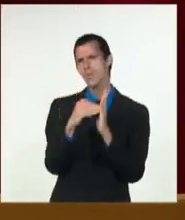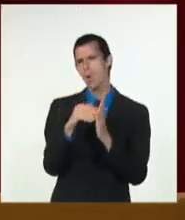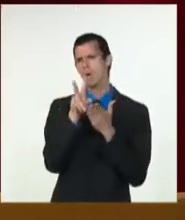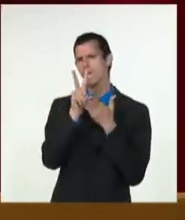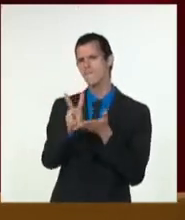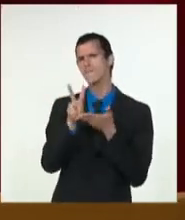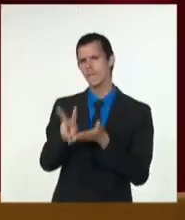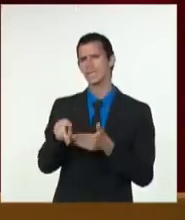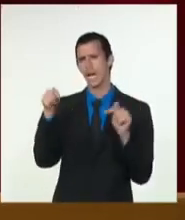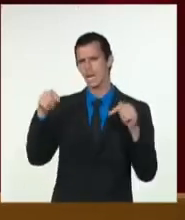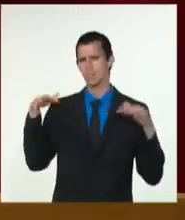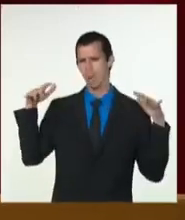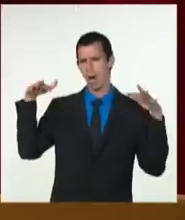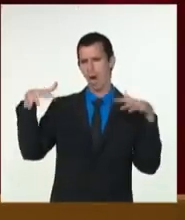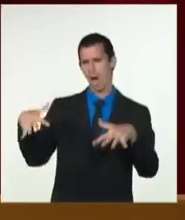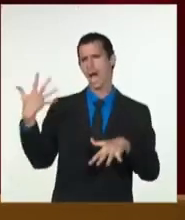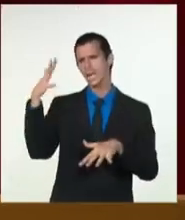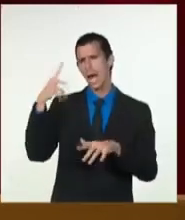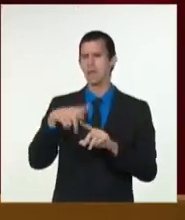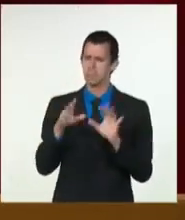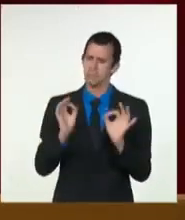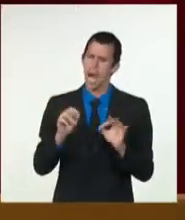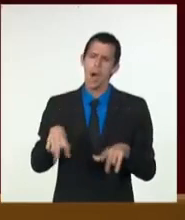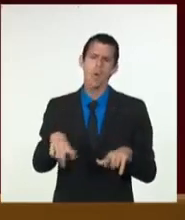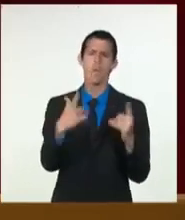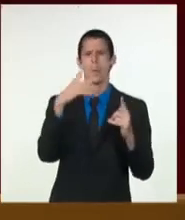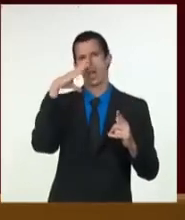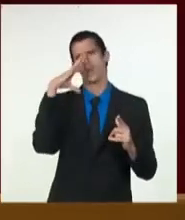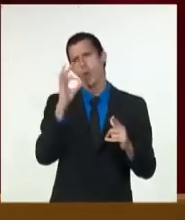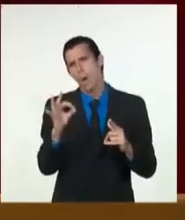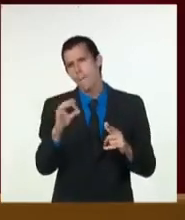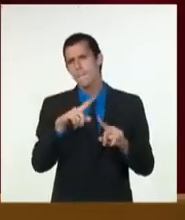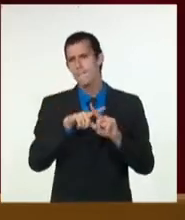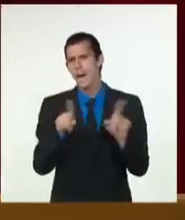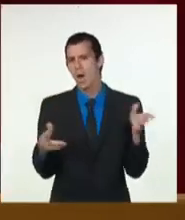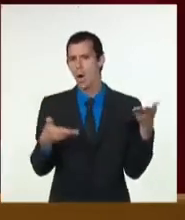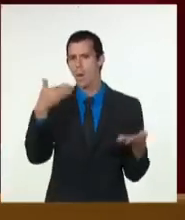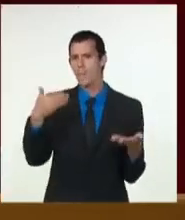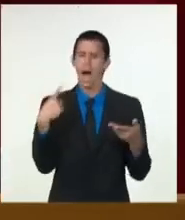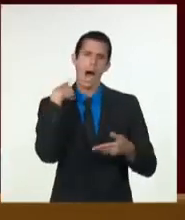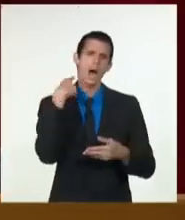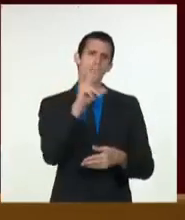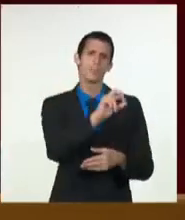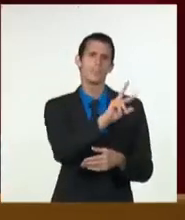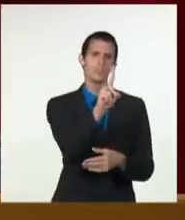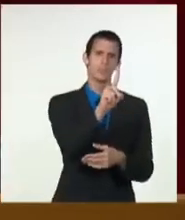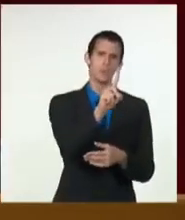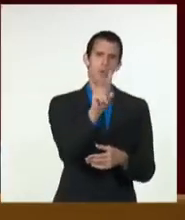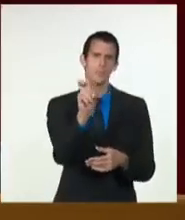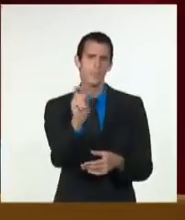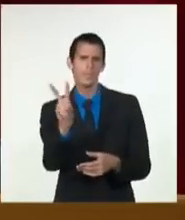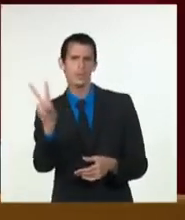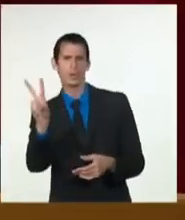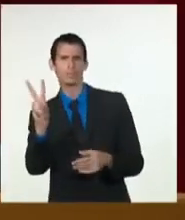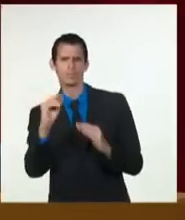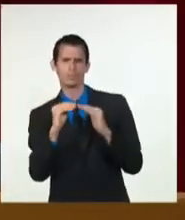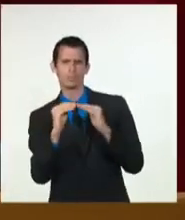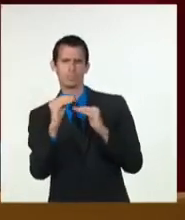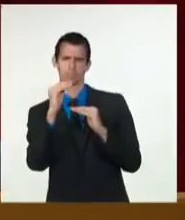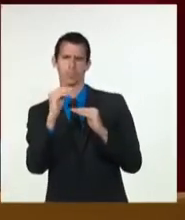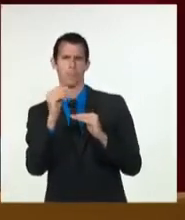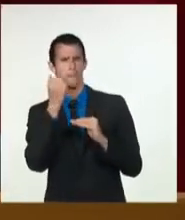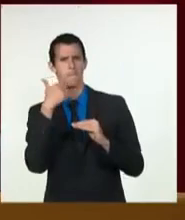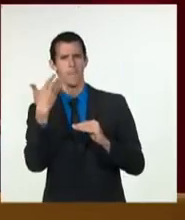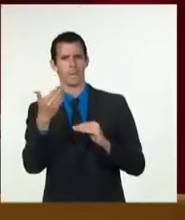superar todos los indicadores de 2021-2022, gracias a la recuperación del destino Cuba en